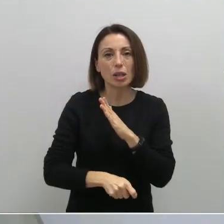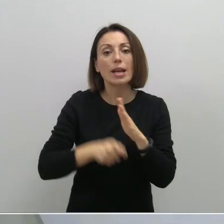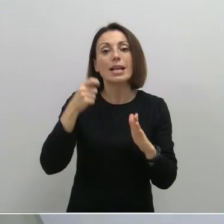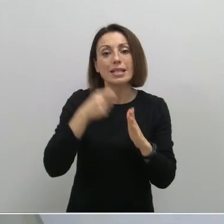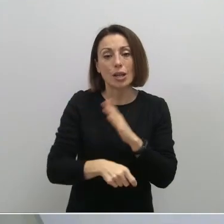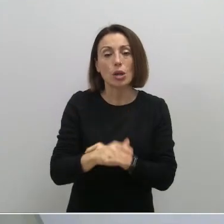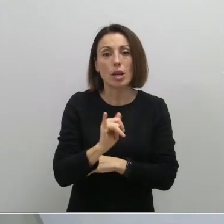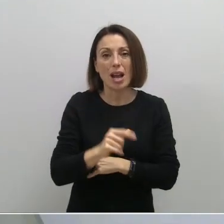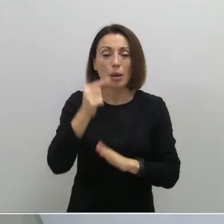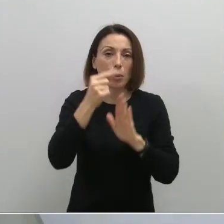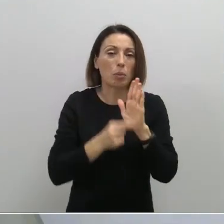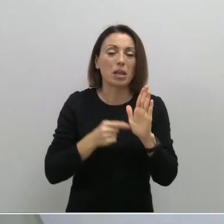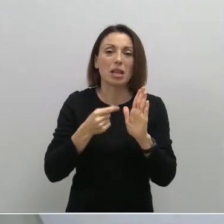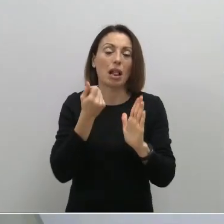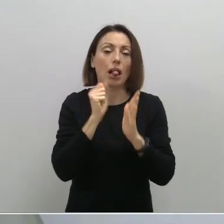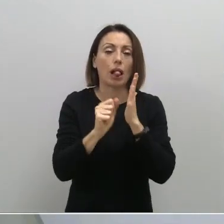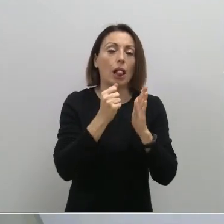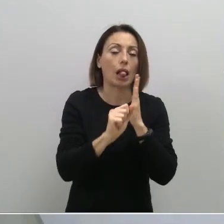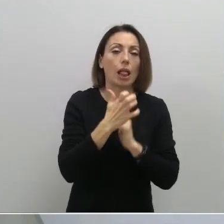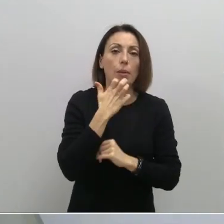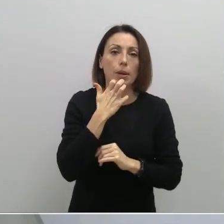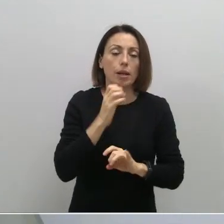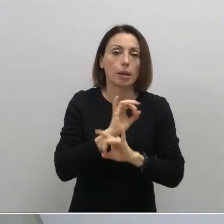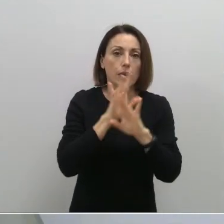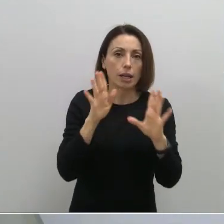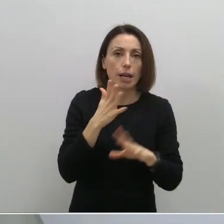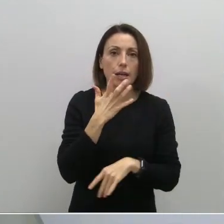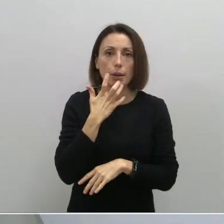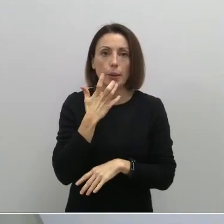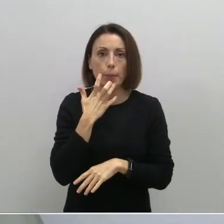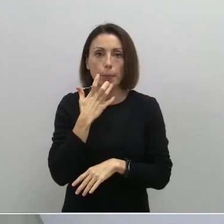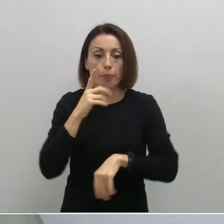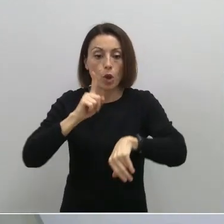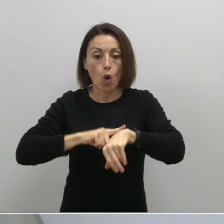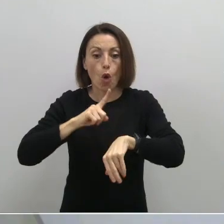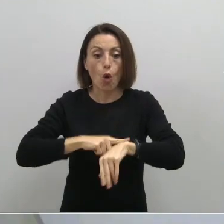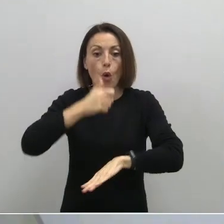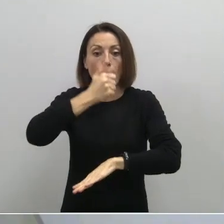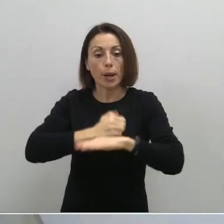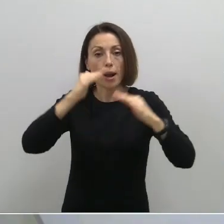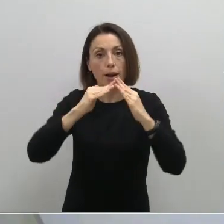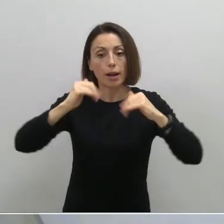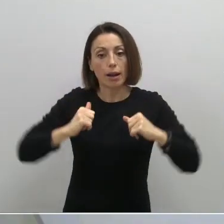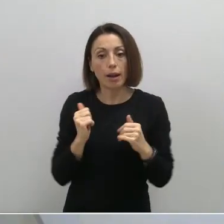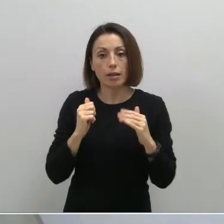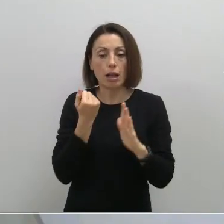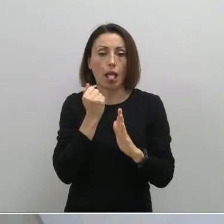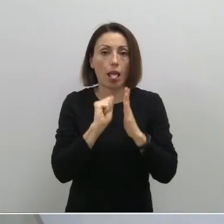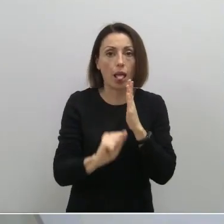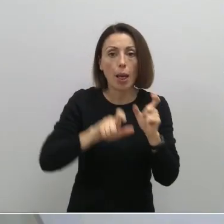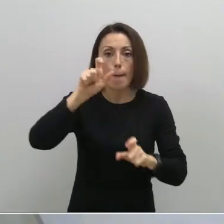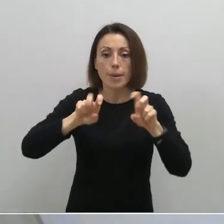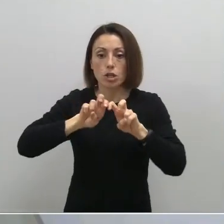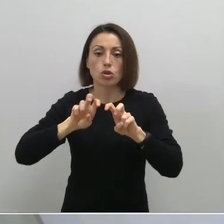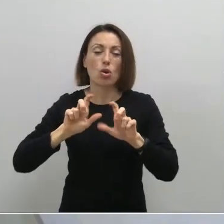sanciones por todo tipo de medidas. Incluidas, por supuesto, desde saltarse la hora de toque de queda hasta el número de personas en